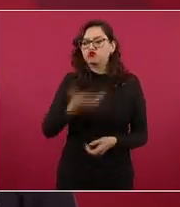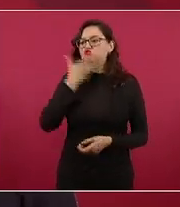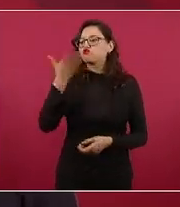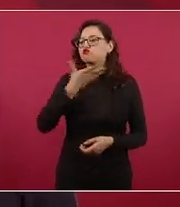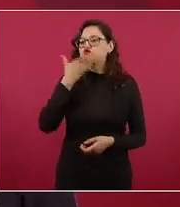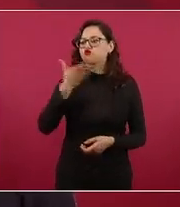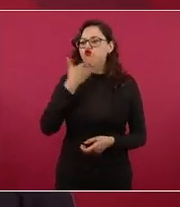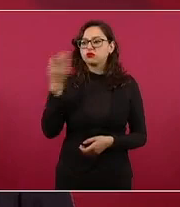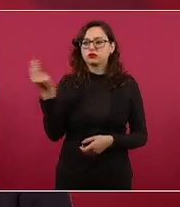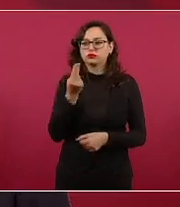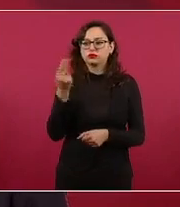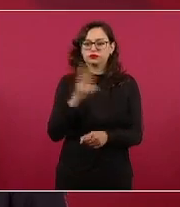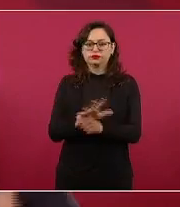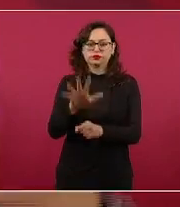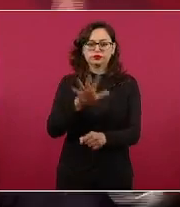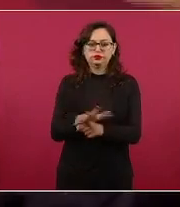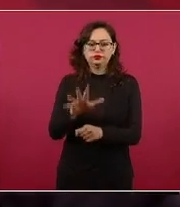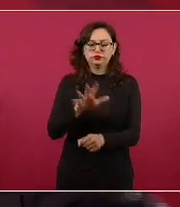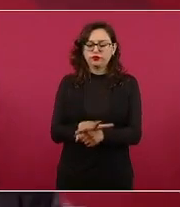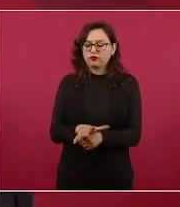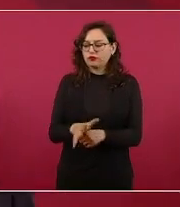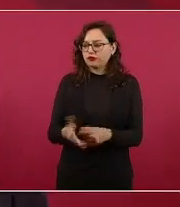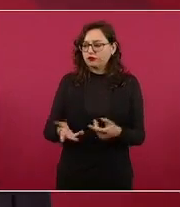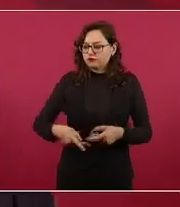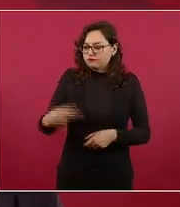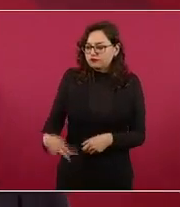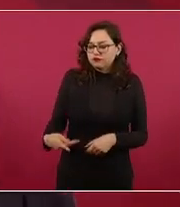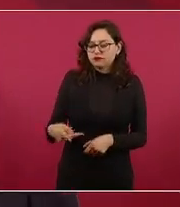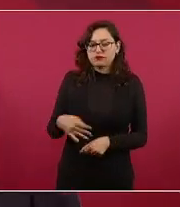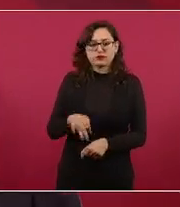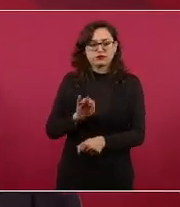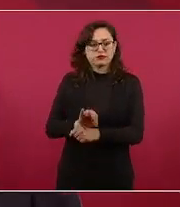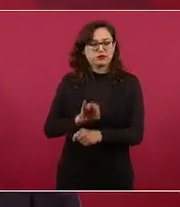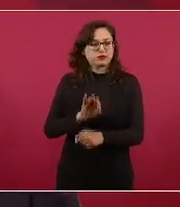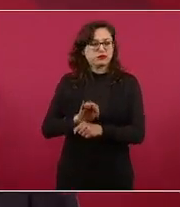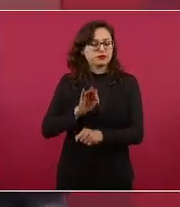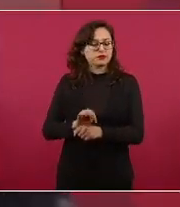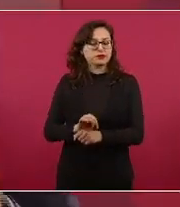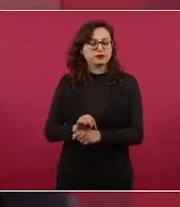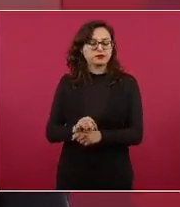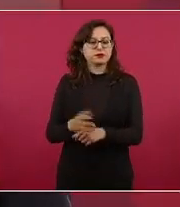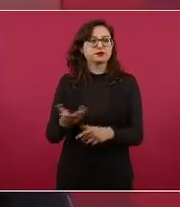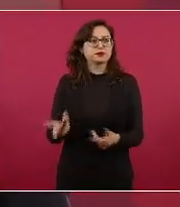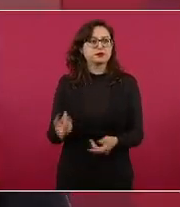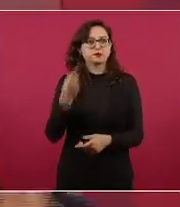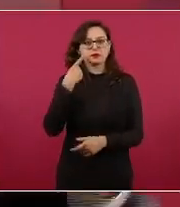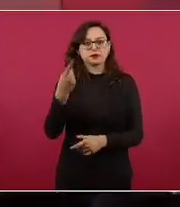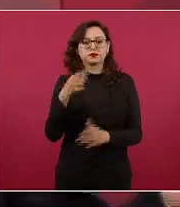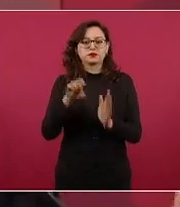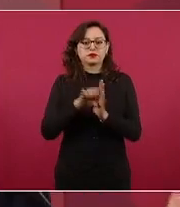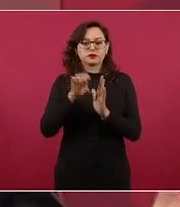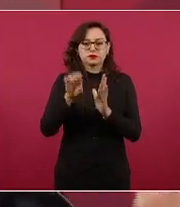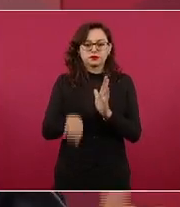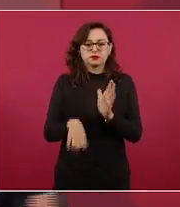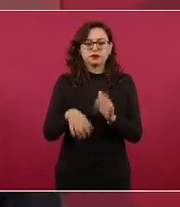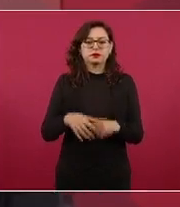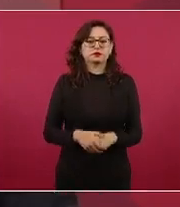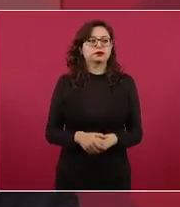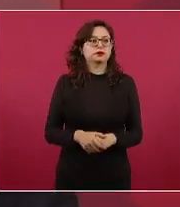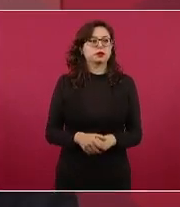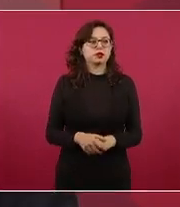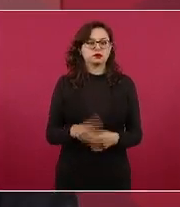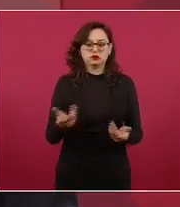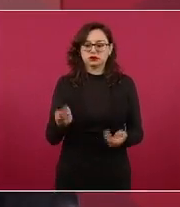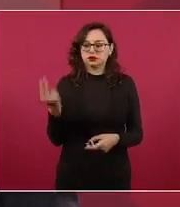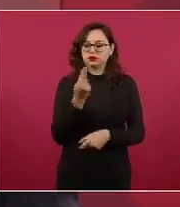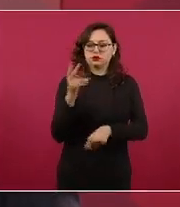eso protege por ejemplo producir los energéticos